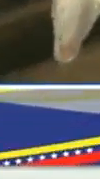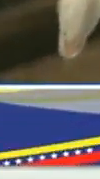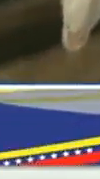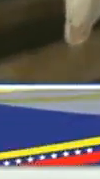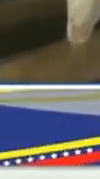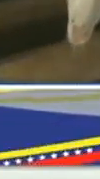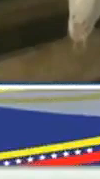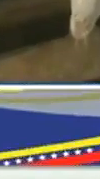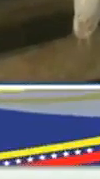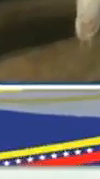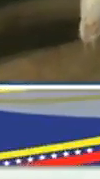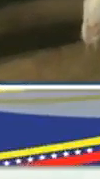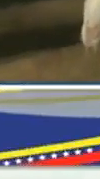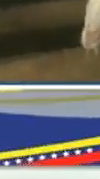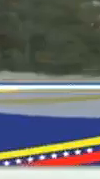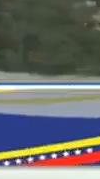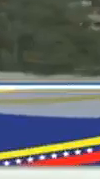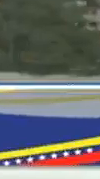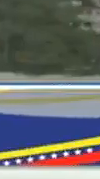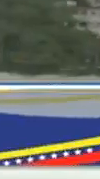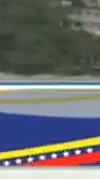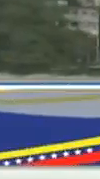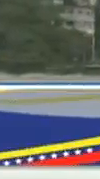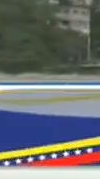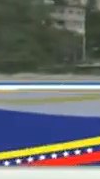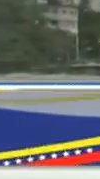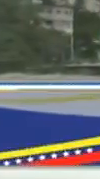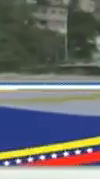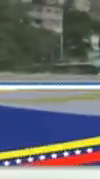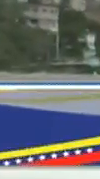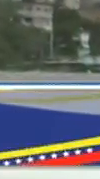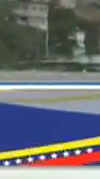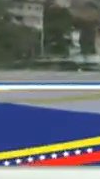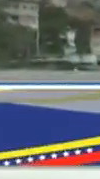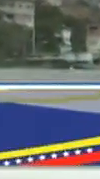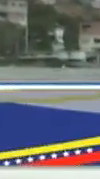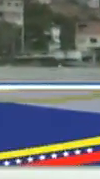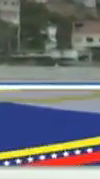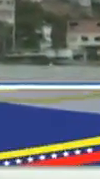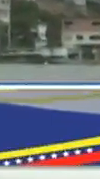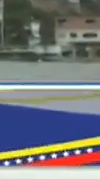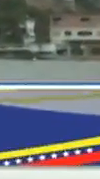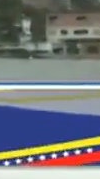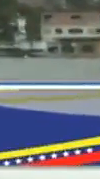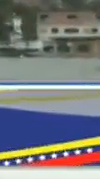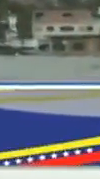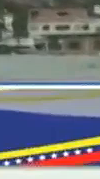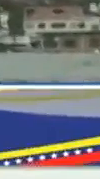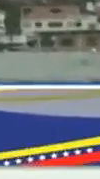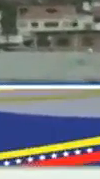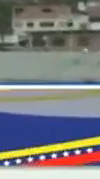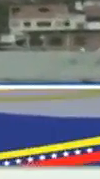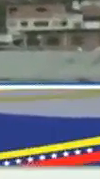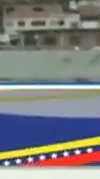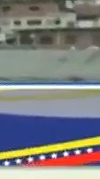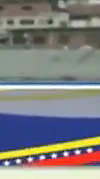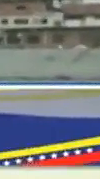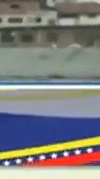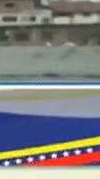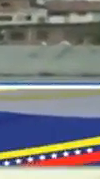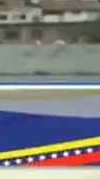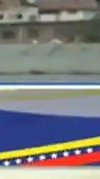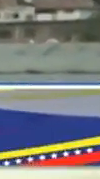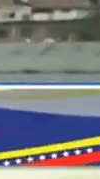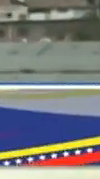sacado con el aporte y acompañamiento de los productores, pero más con la orientación que ha estado presidente Nicolás Maduro de ver experiencias distintas a la renta